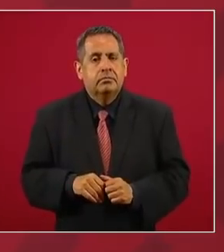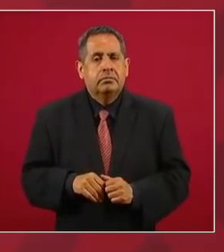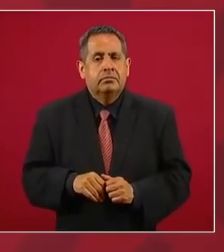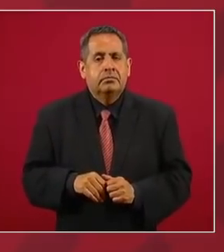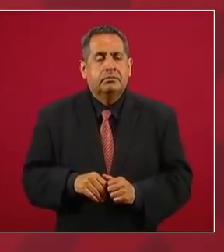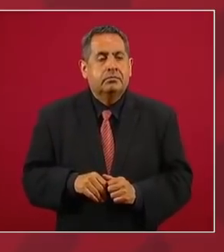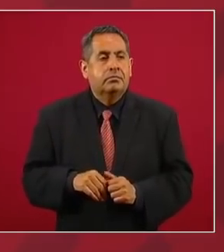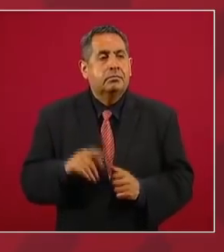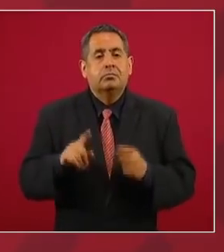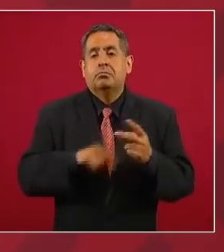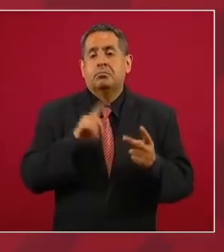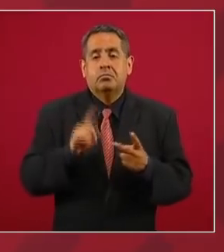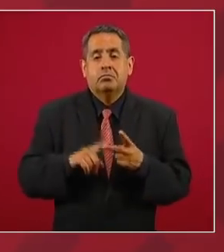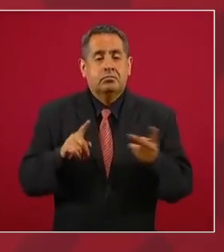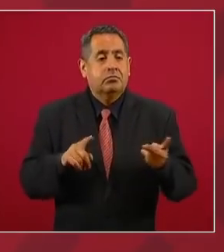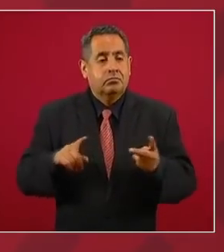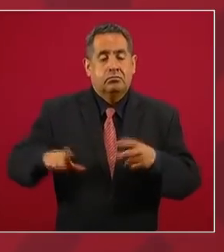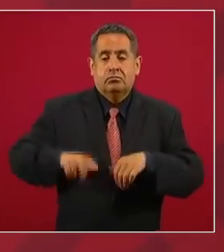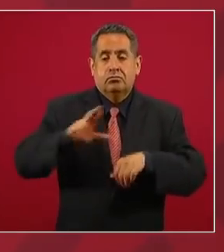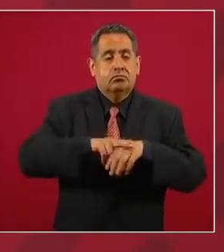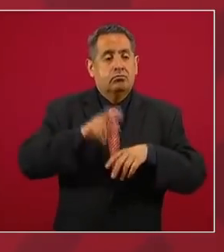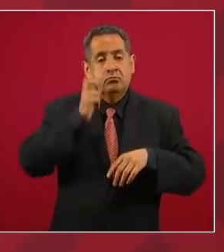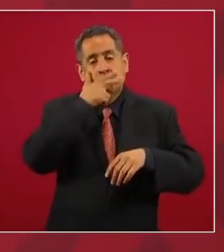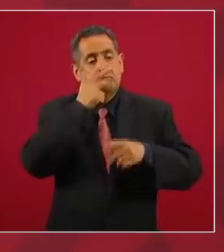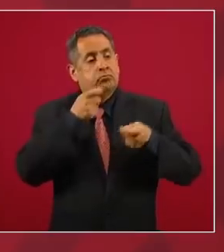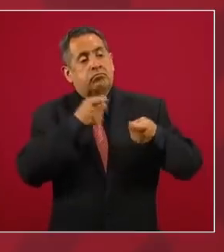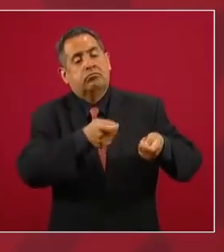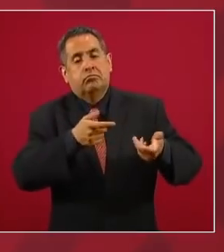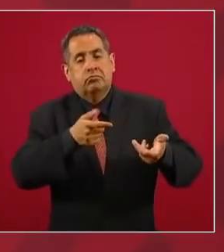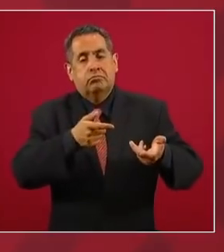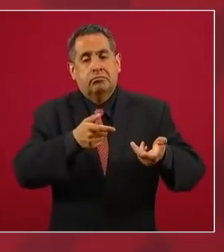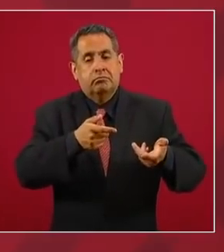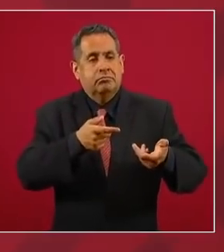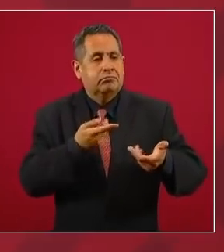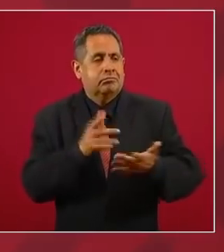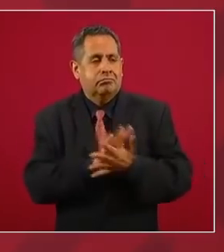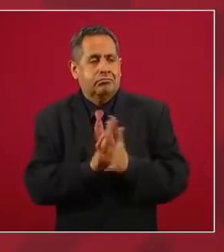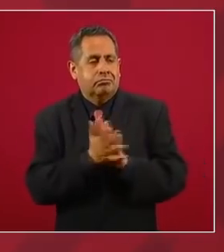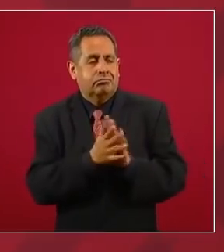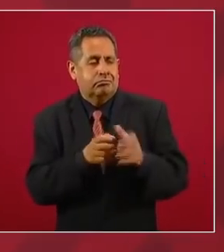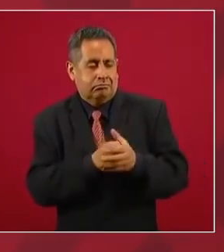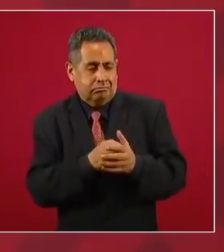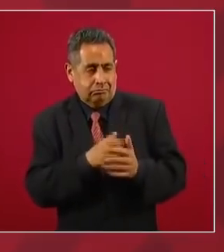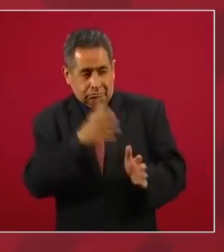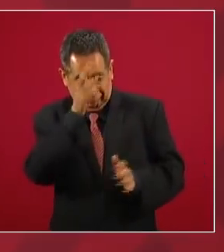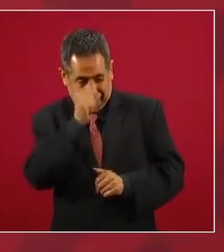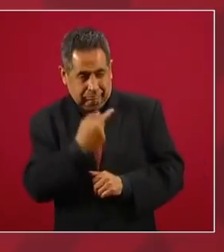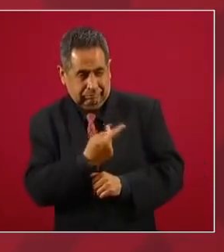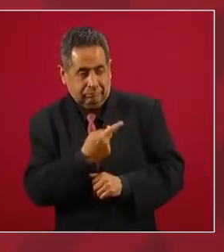Llega a la gubernatura y se entiende muy bien con Salinas.